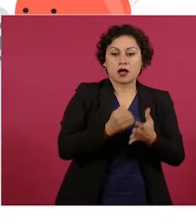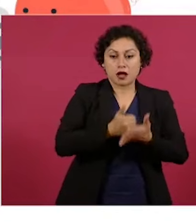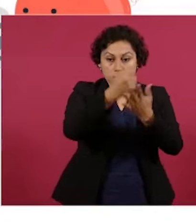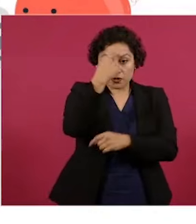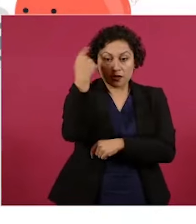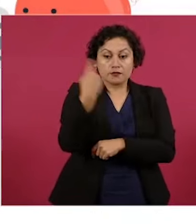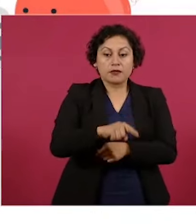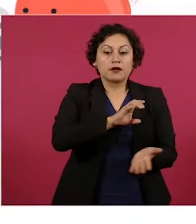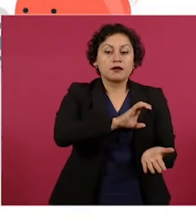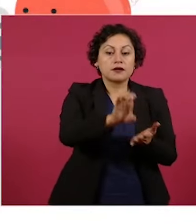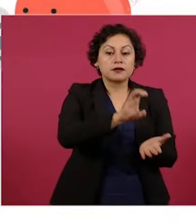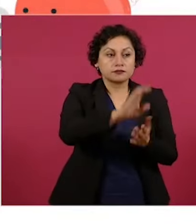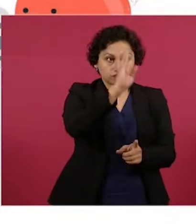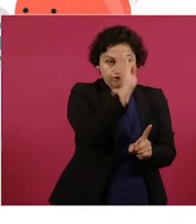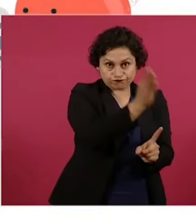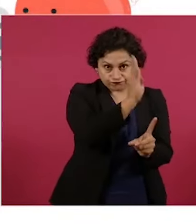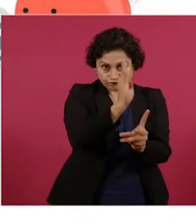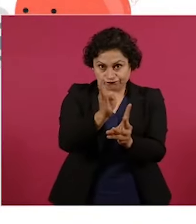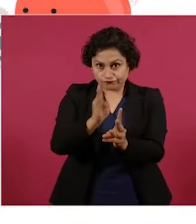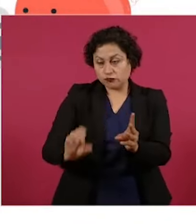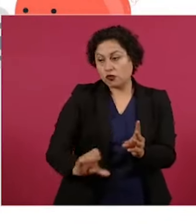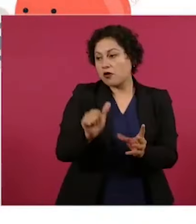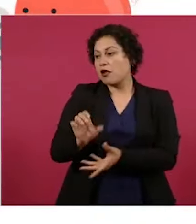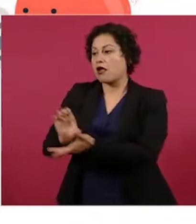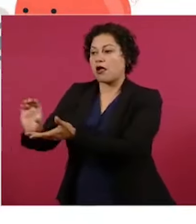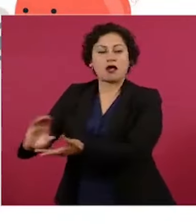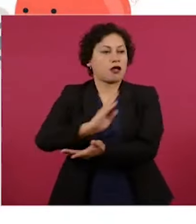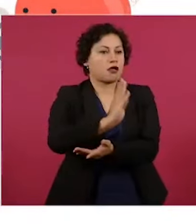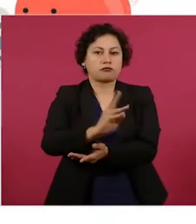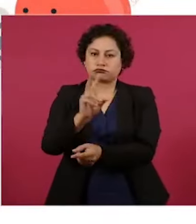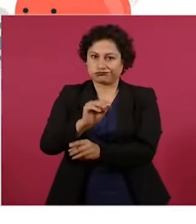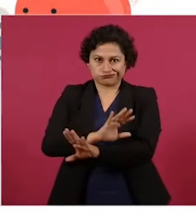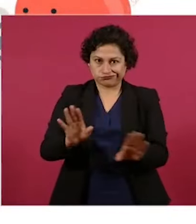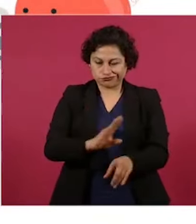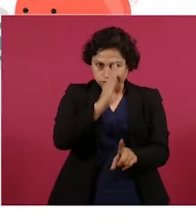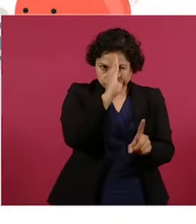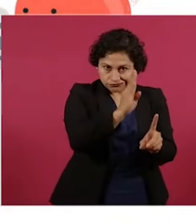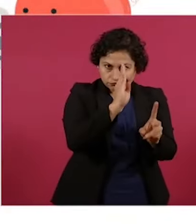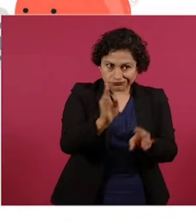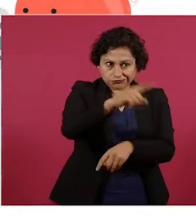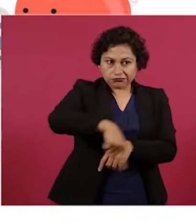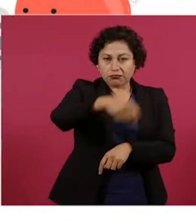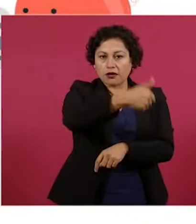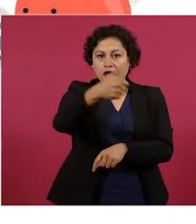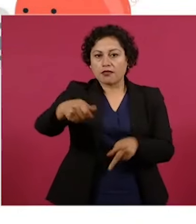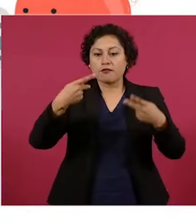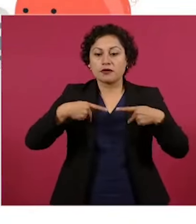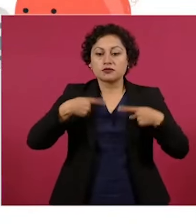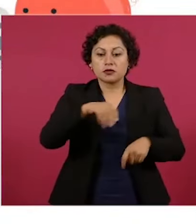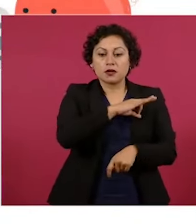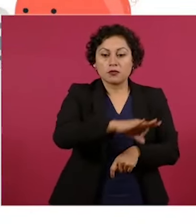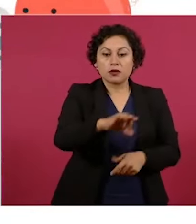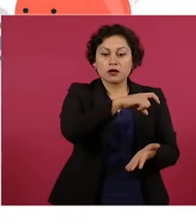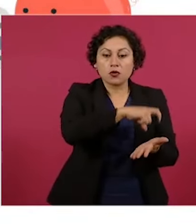créditos directos y sin intermediarios, la posibilidad de los trabajadores de comprar un terreno y poder hacer su